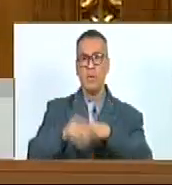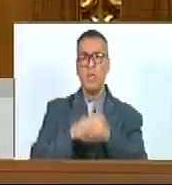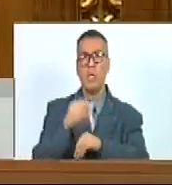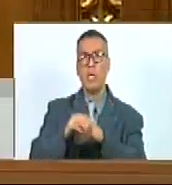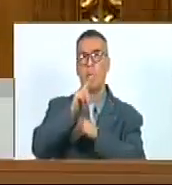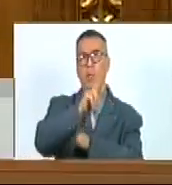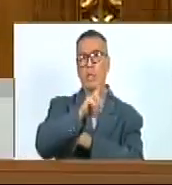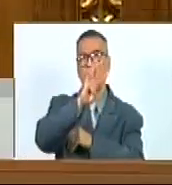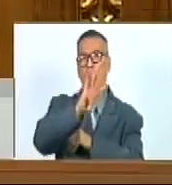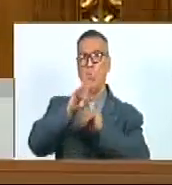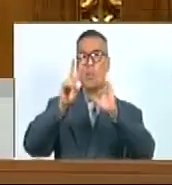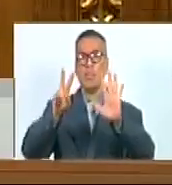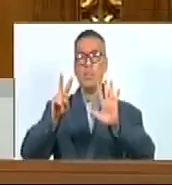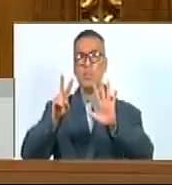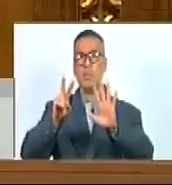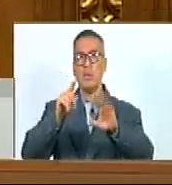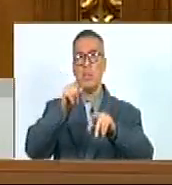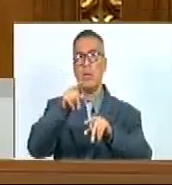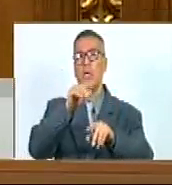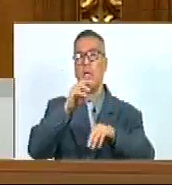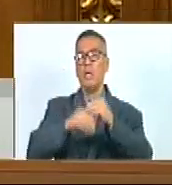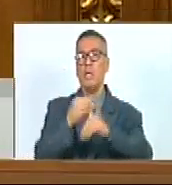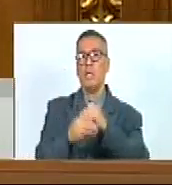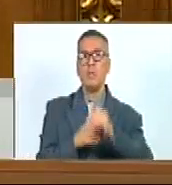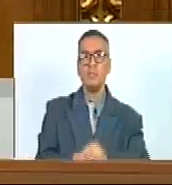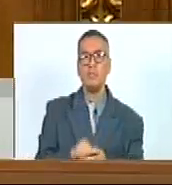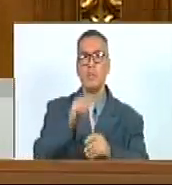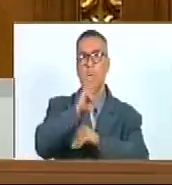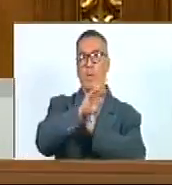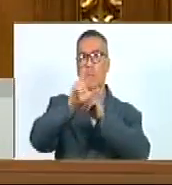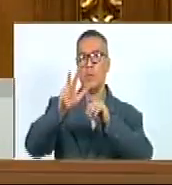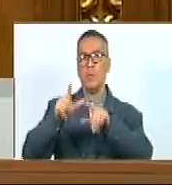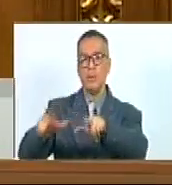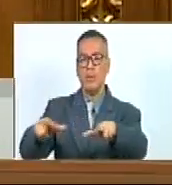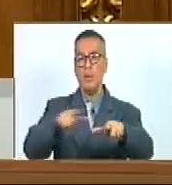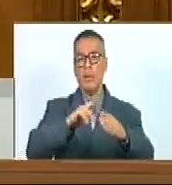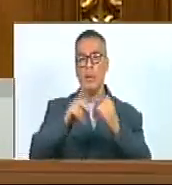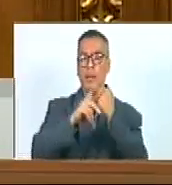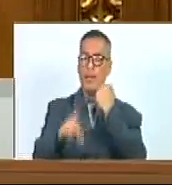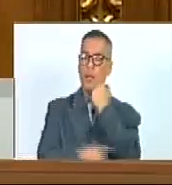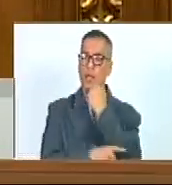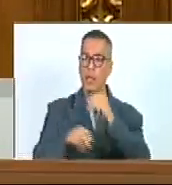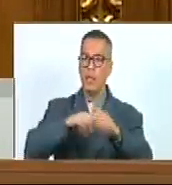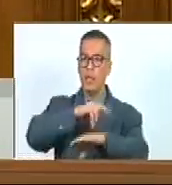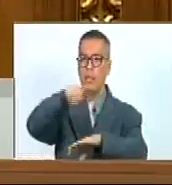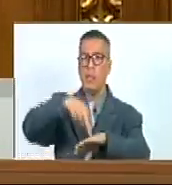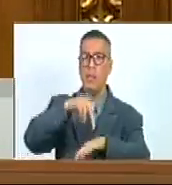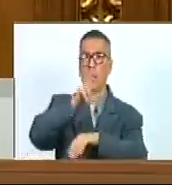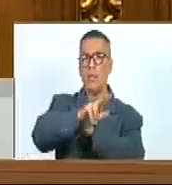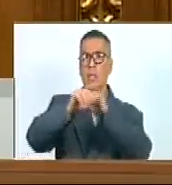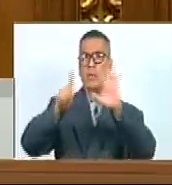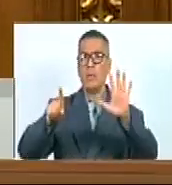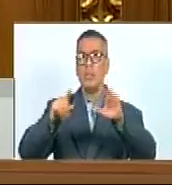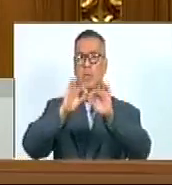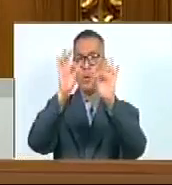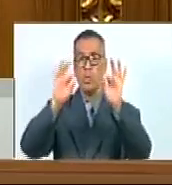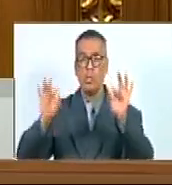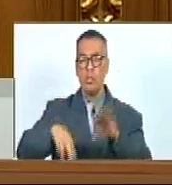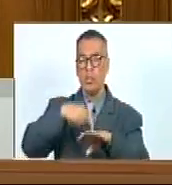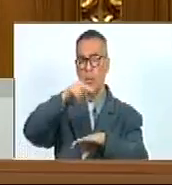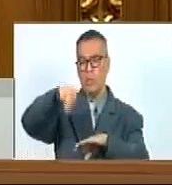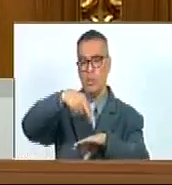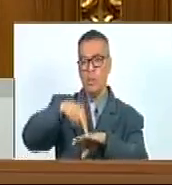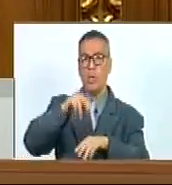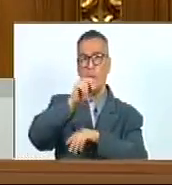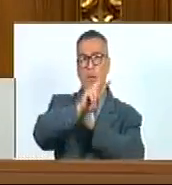247 áreas Distribuidas En 43 parques Nacionales 36 monumentos Naturales